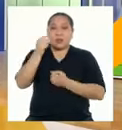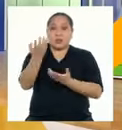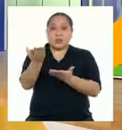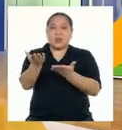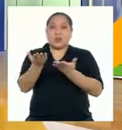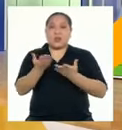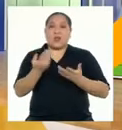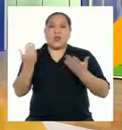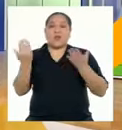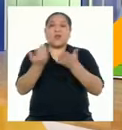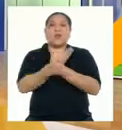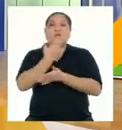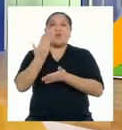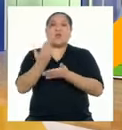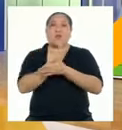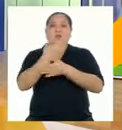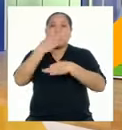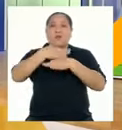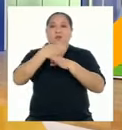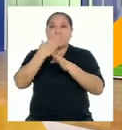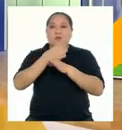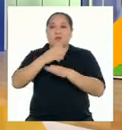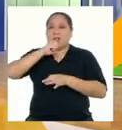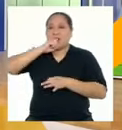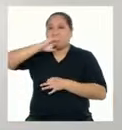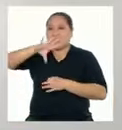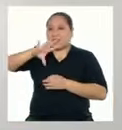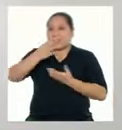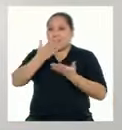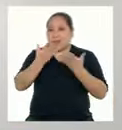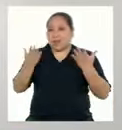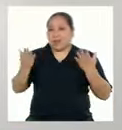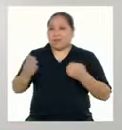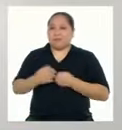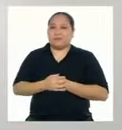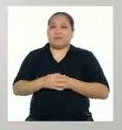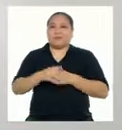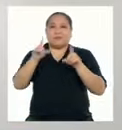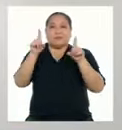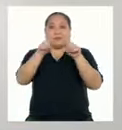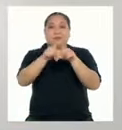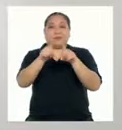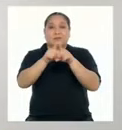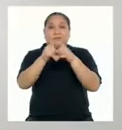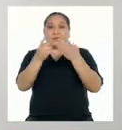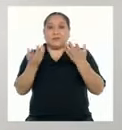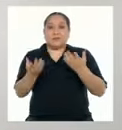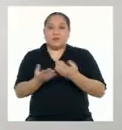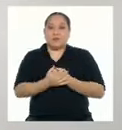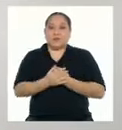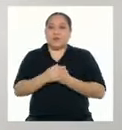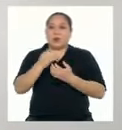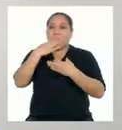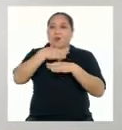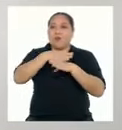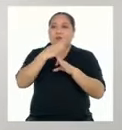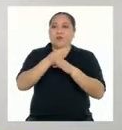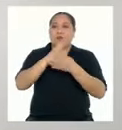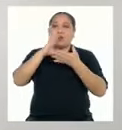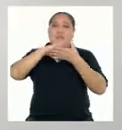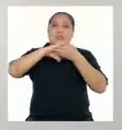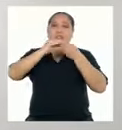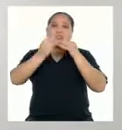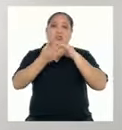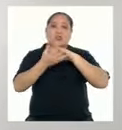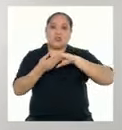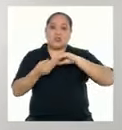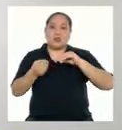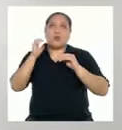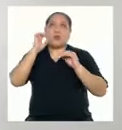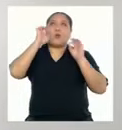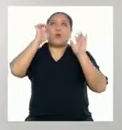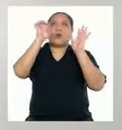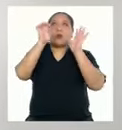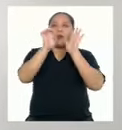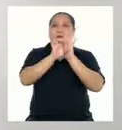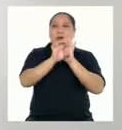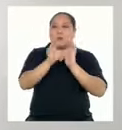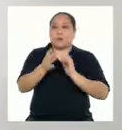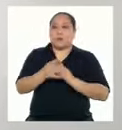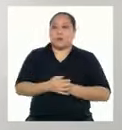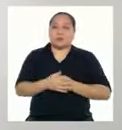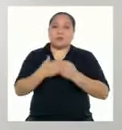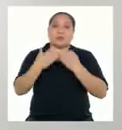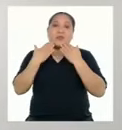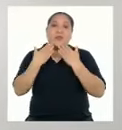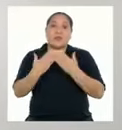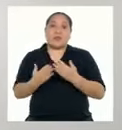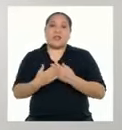lo que nos brinda nuevas formas para decir las cosas También tiene un carácter histórico Por ejemplo,